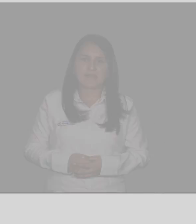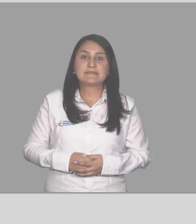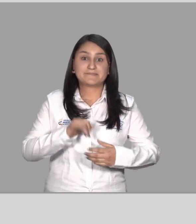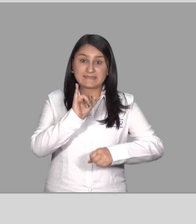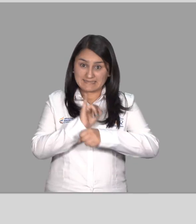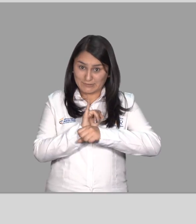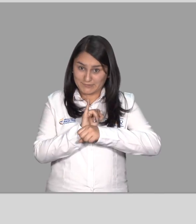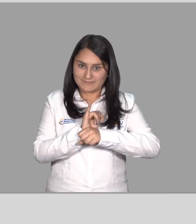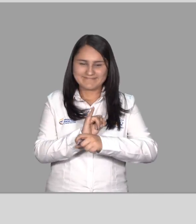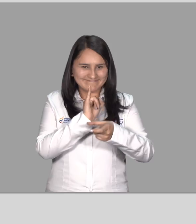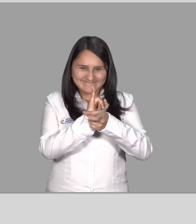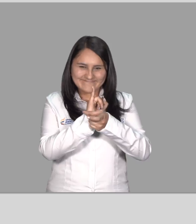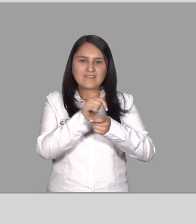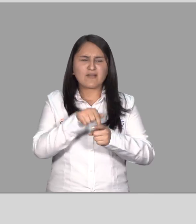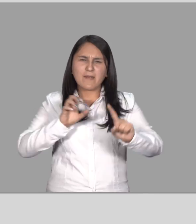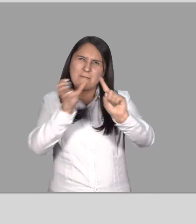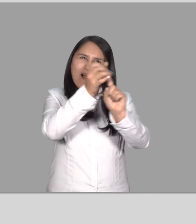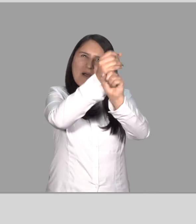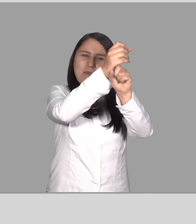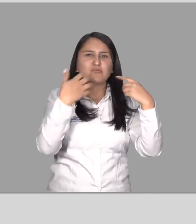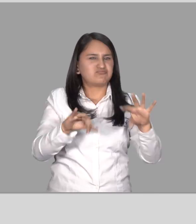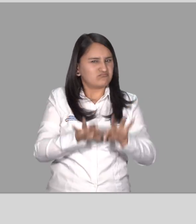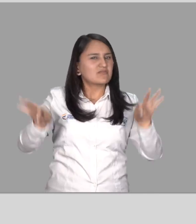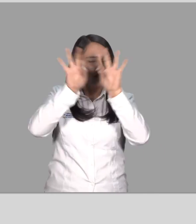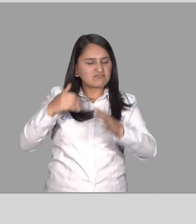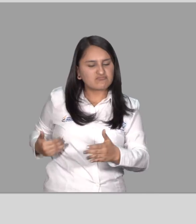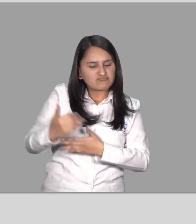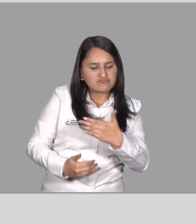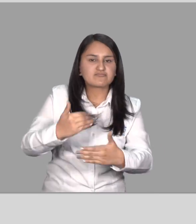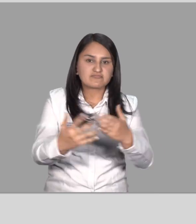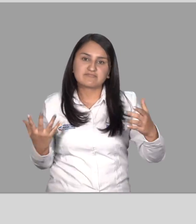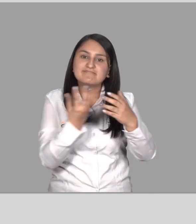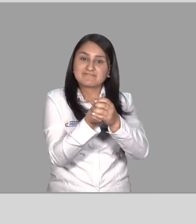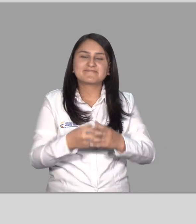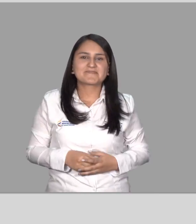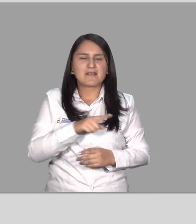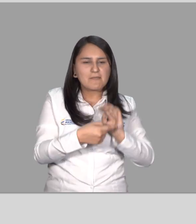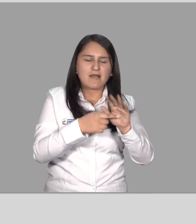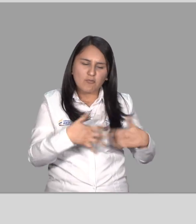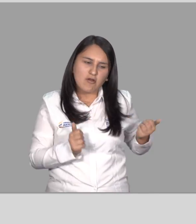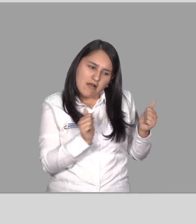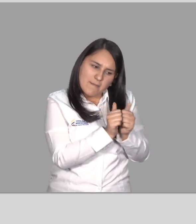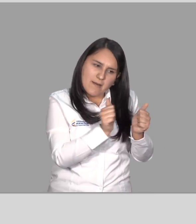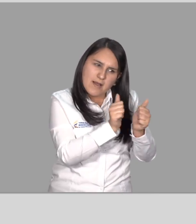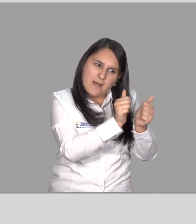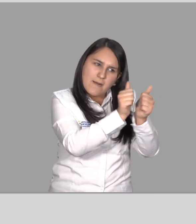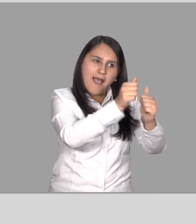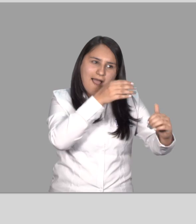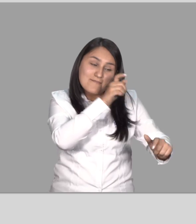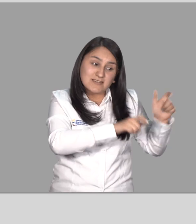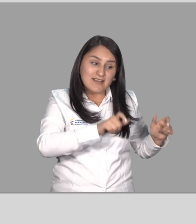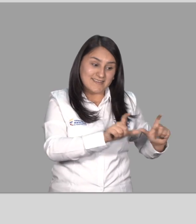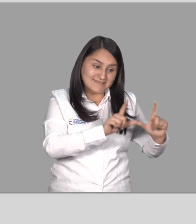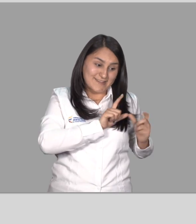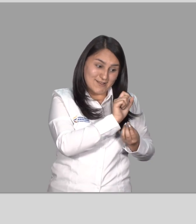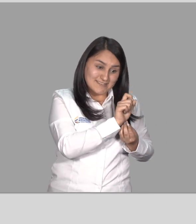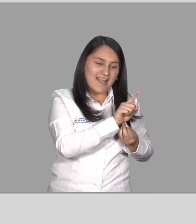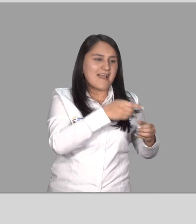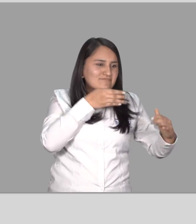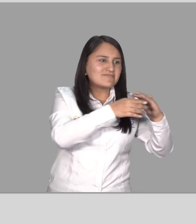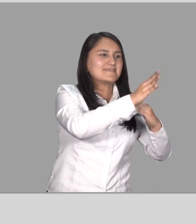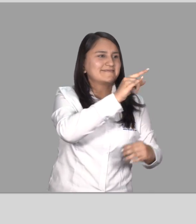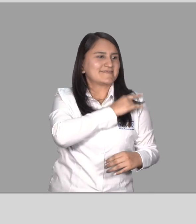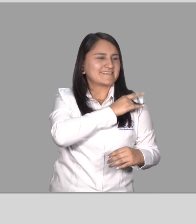La institución ha tenido logros significativos en este proceso inclusivo Demostrando su acompañamiento a los egresados Ya sea en las